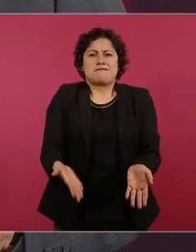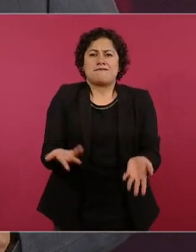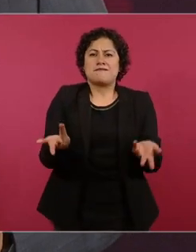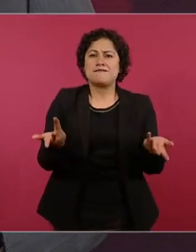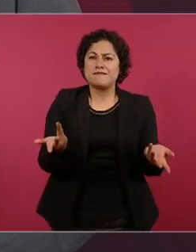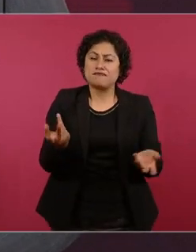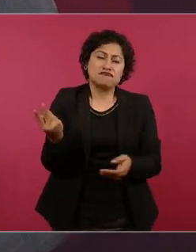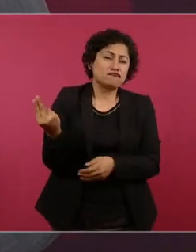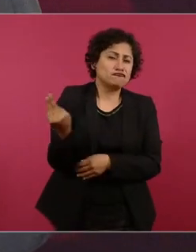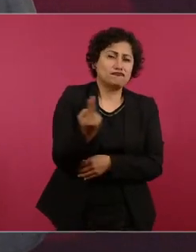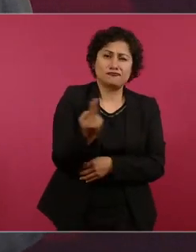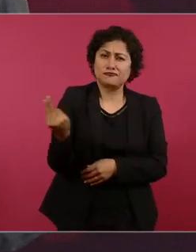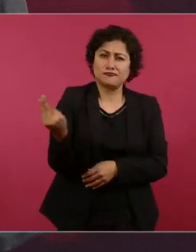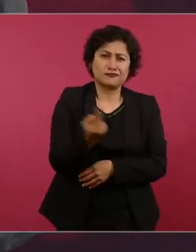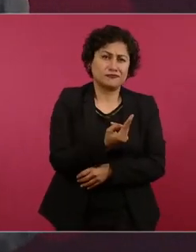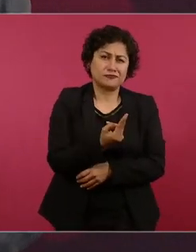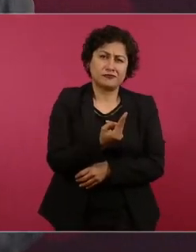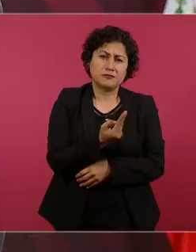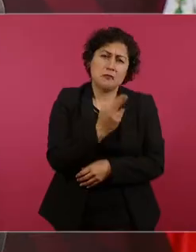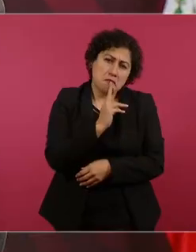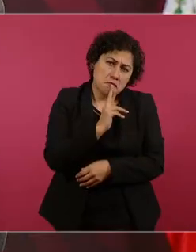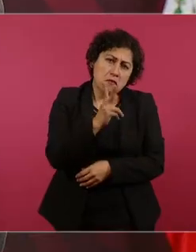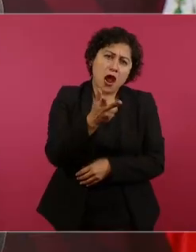es mejor ser feliz